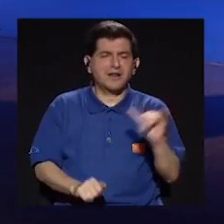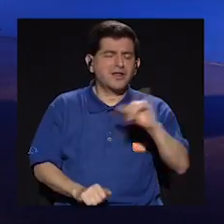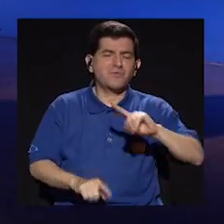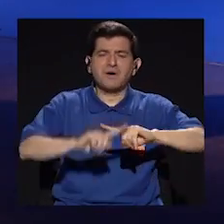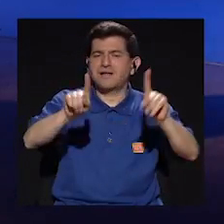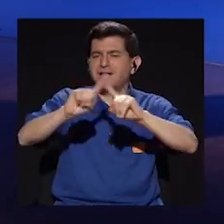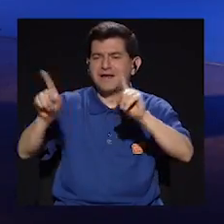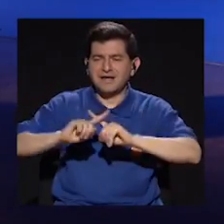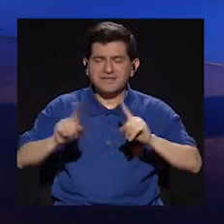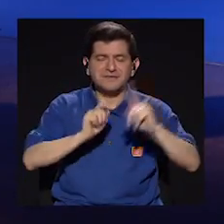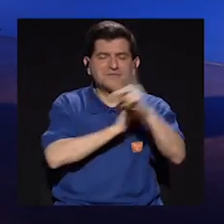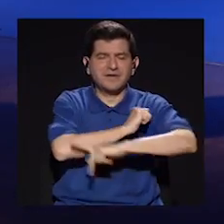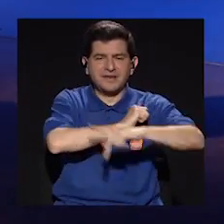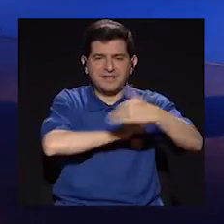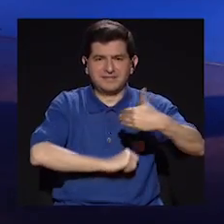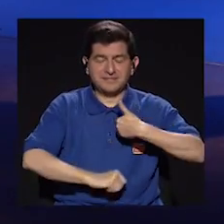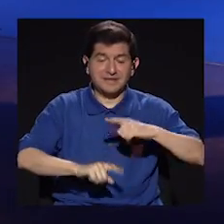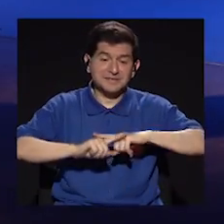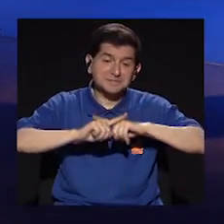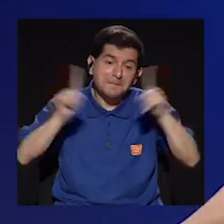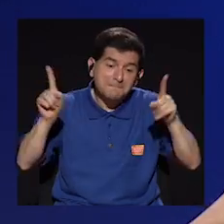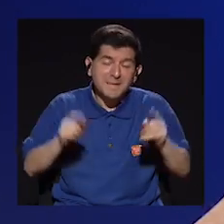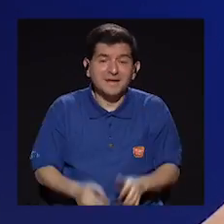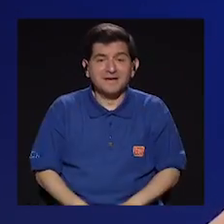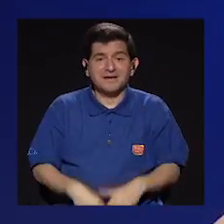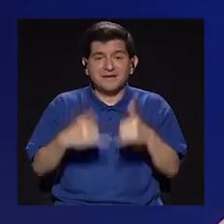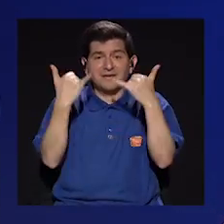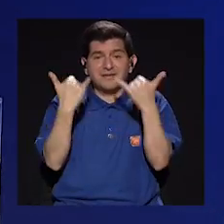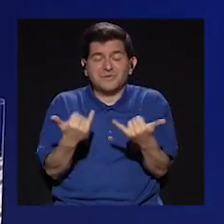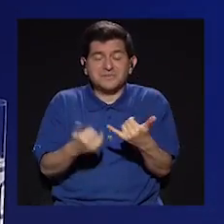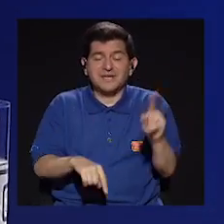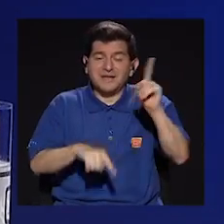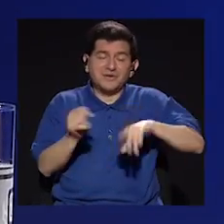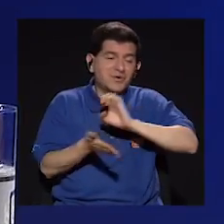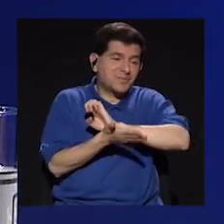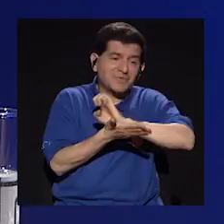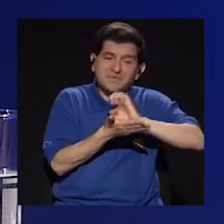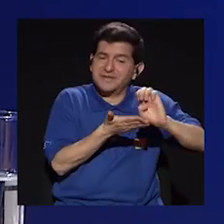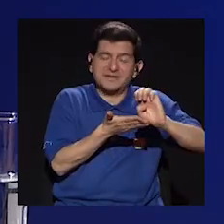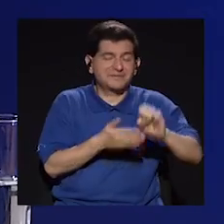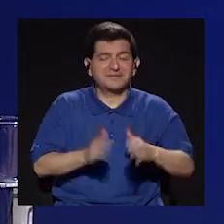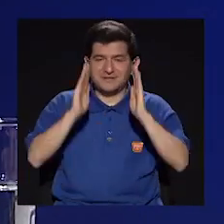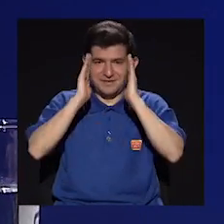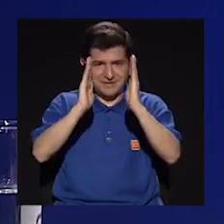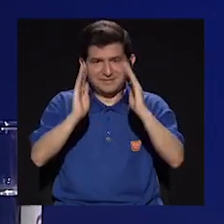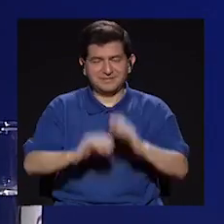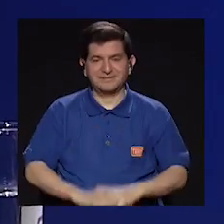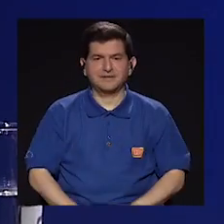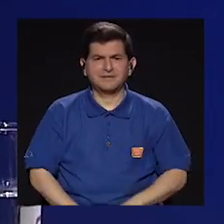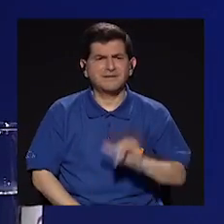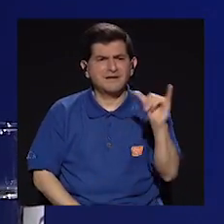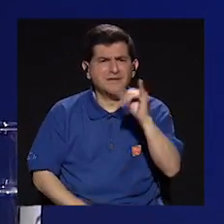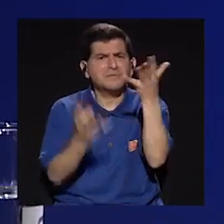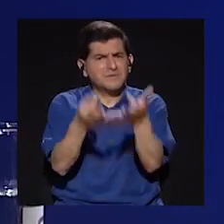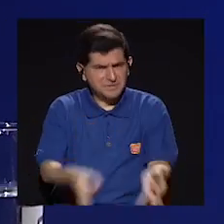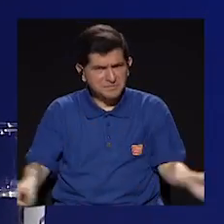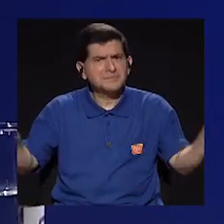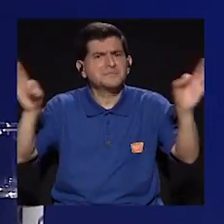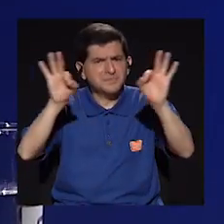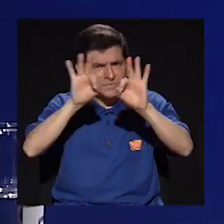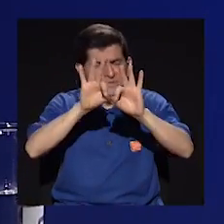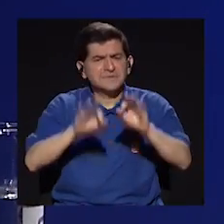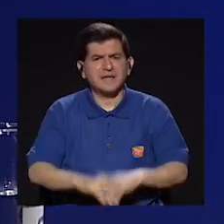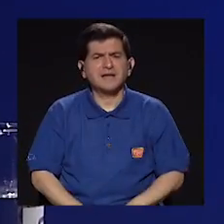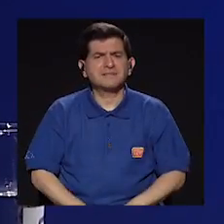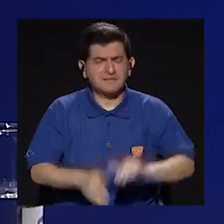enfrentar, como tantas otras en nuestro país, pero de las cuales ya resulta inevitable no hacerlo, ¿verdad? Y de ahí también la